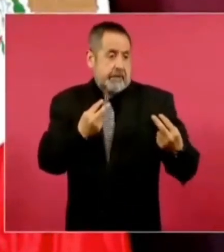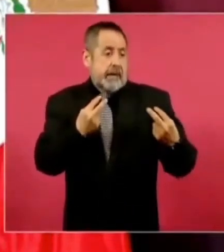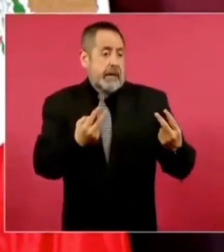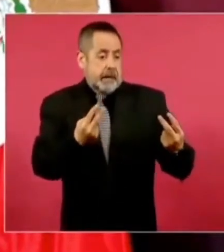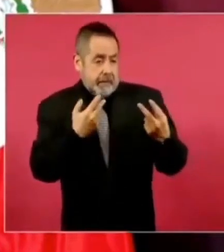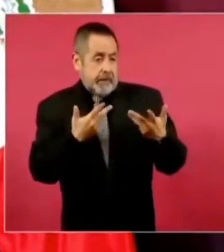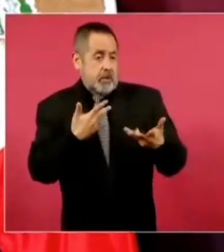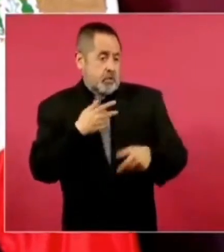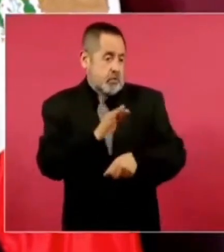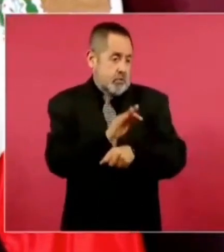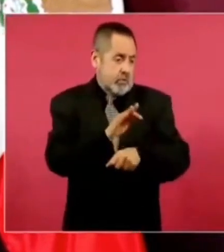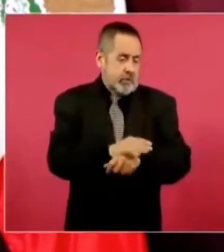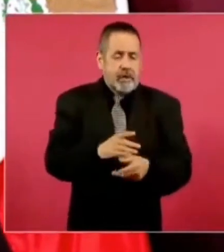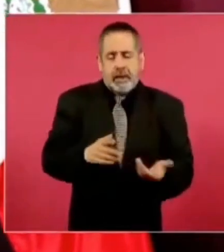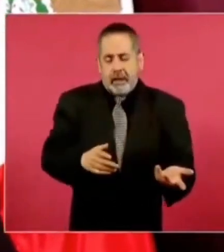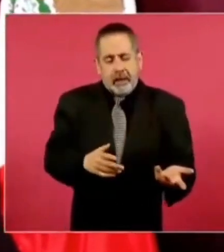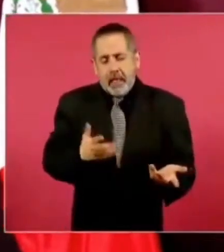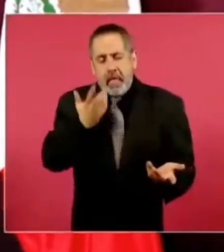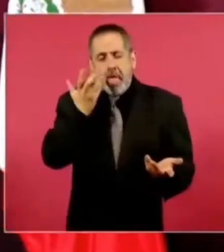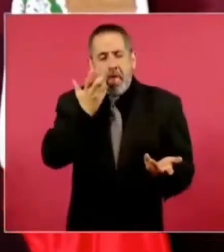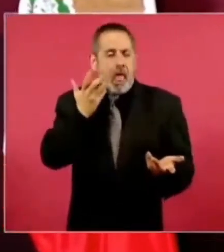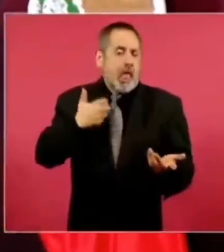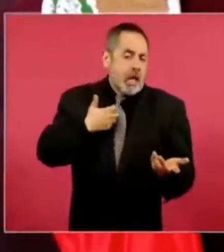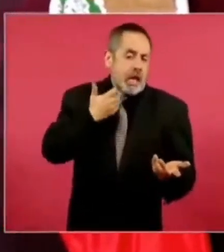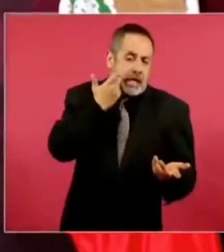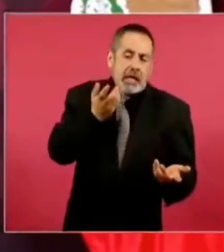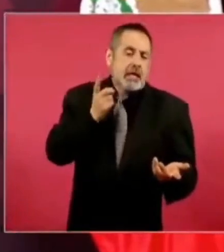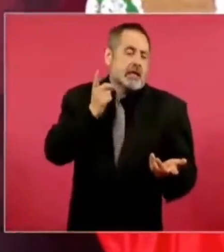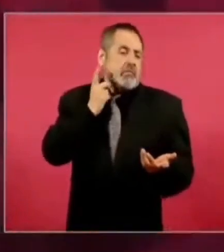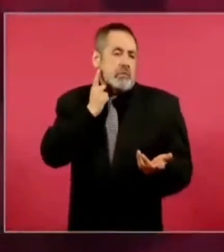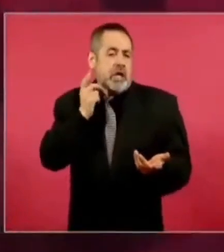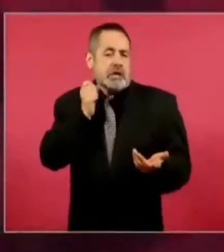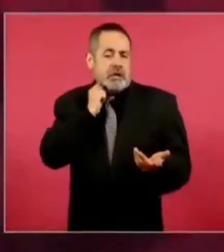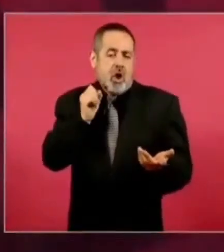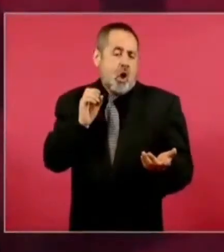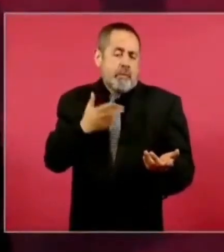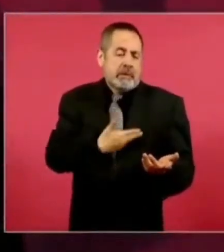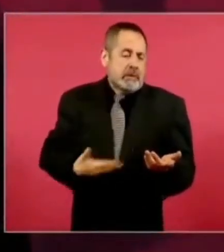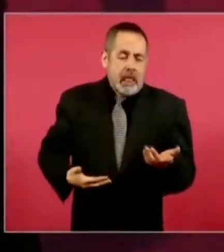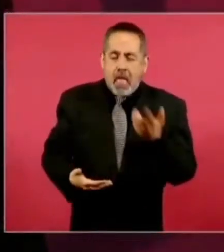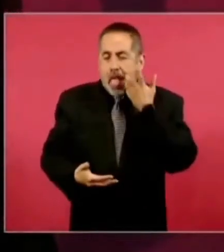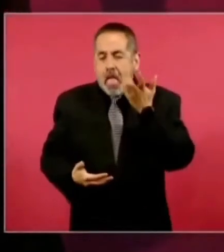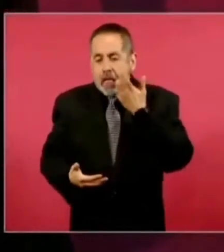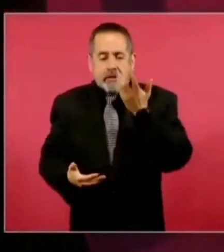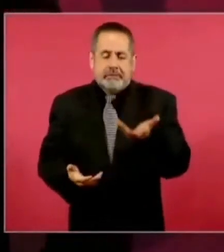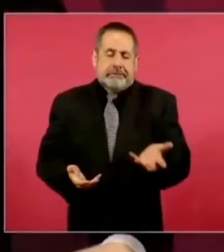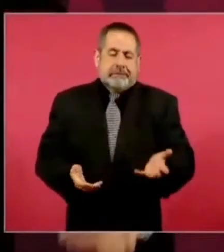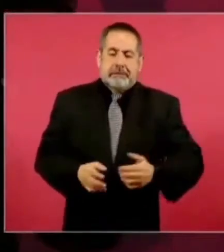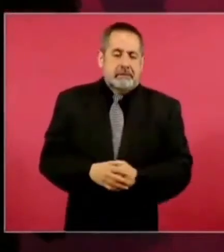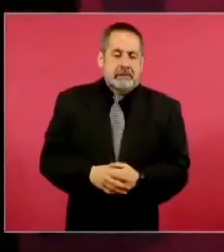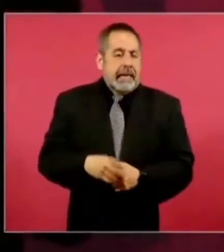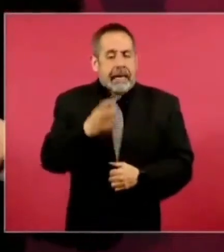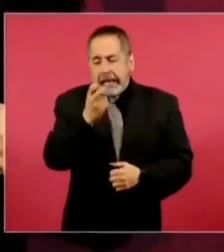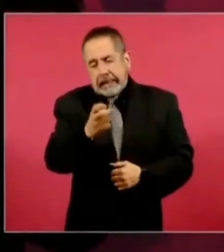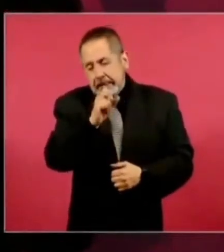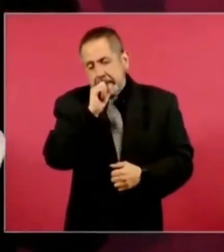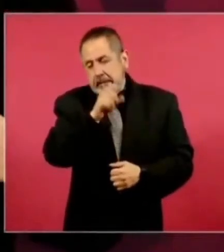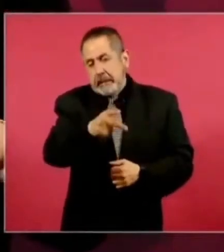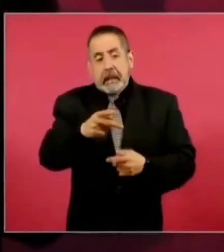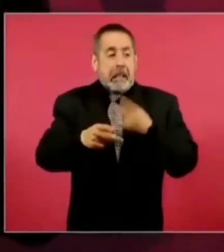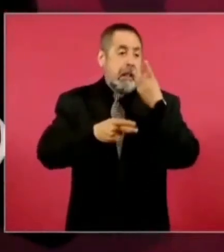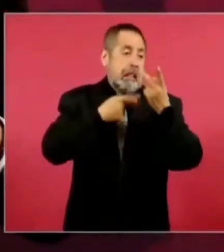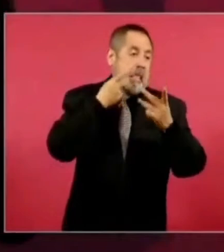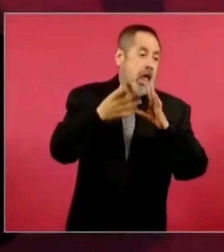diputados, senadores o presidentes. Ese es el discurso de